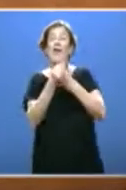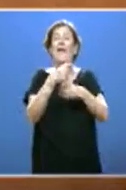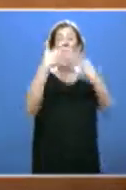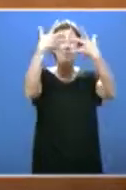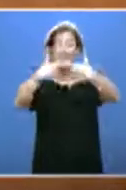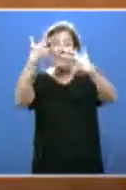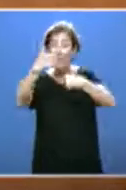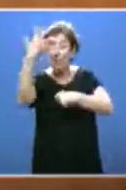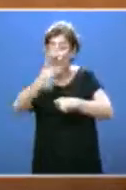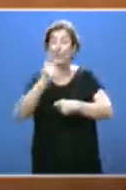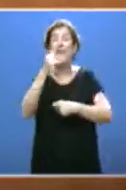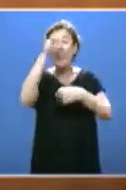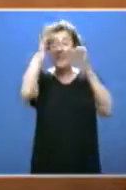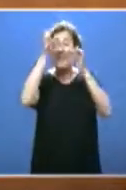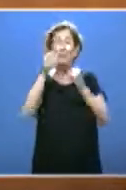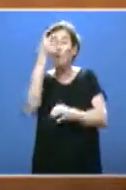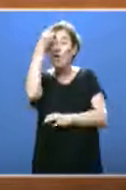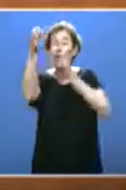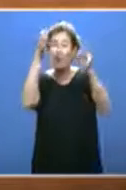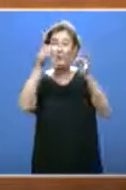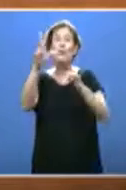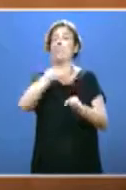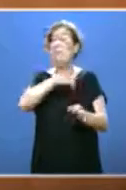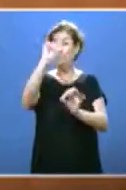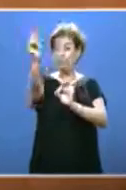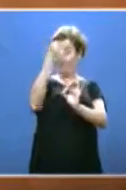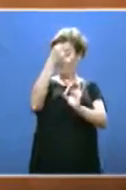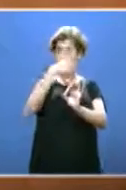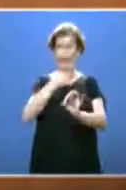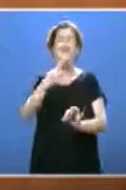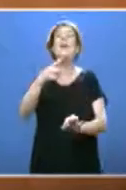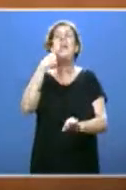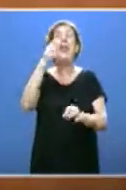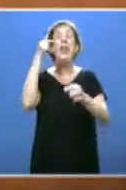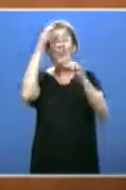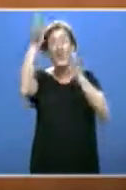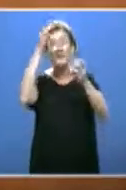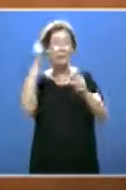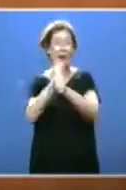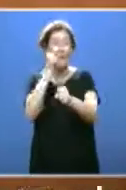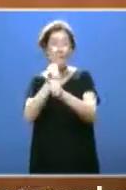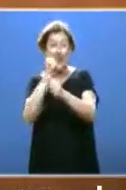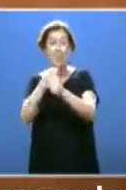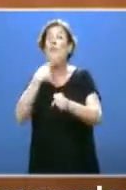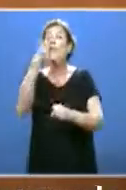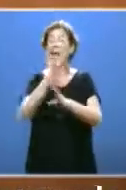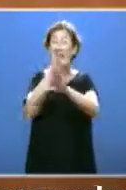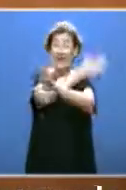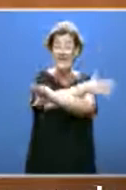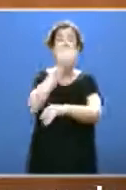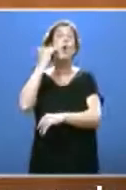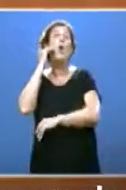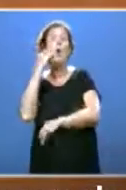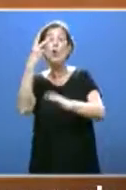usted ha sido incapaz de refutarme, señor Mañueco. Mire, en datos de empleo, como le decía anteriormente, de julio del